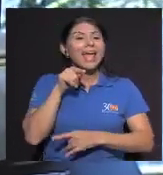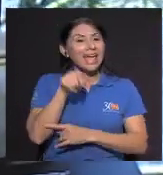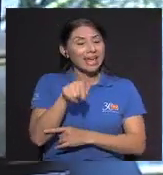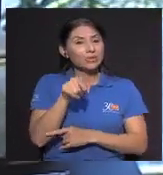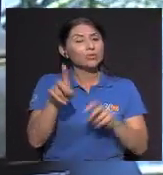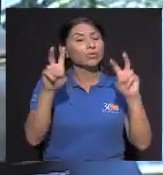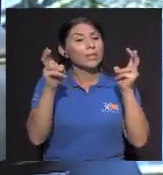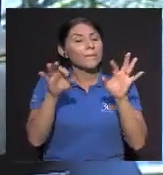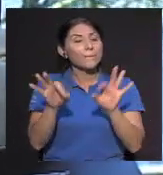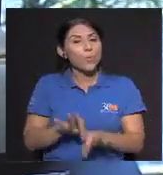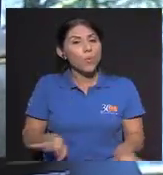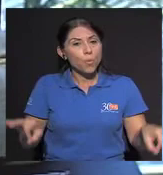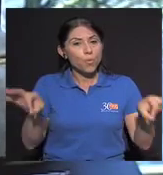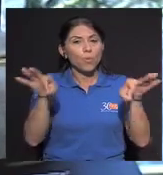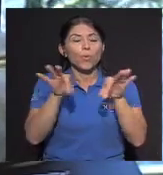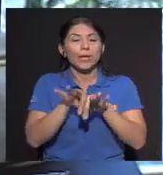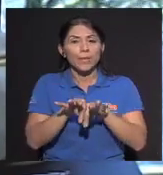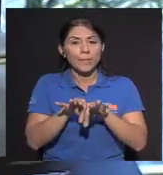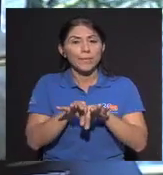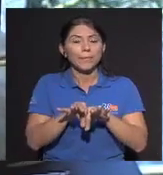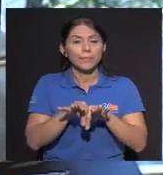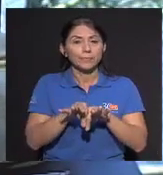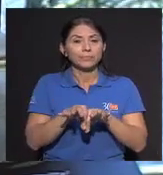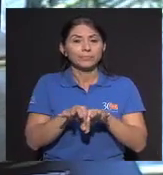punto Álgido De los